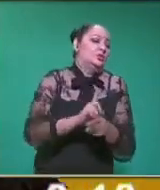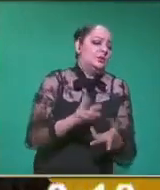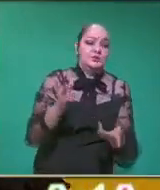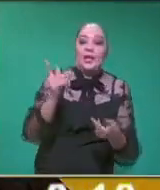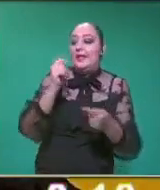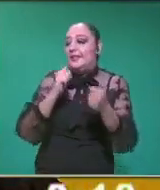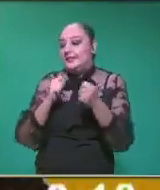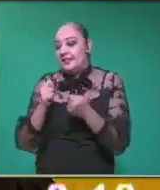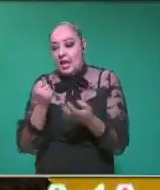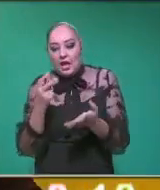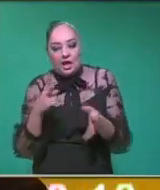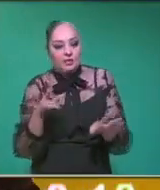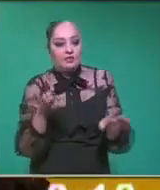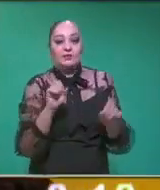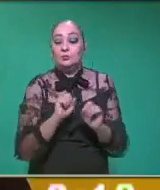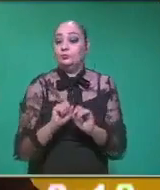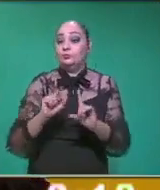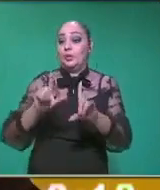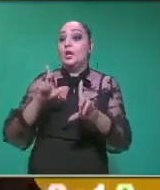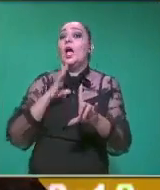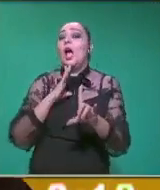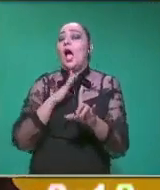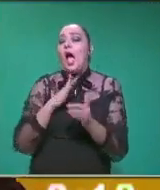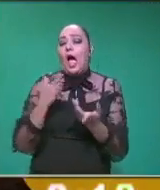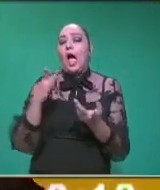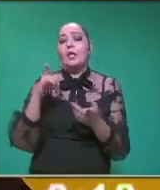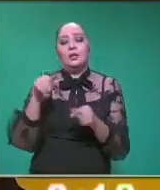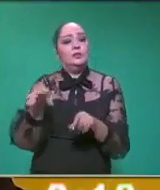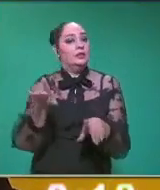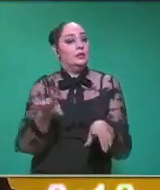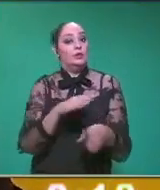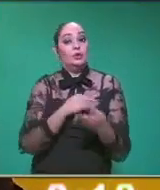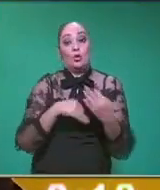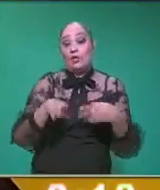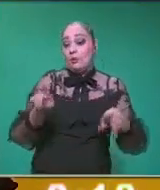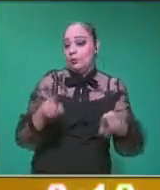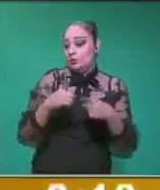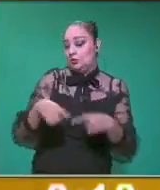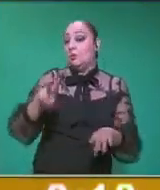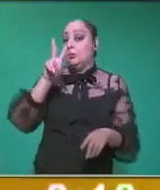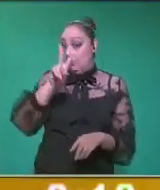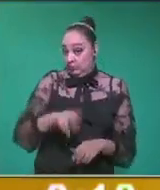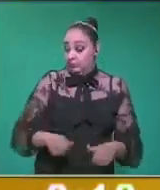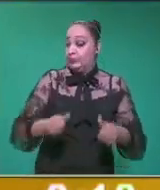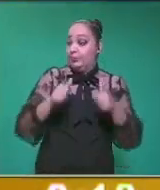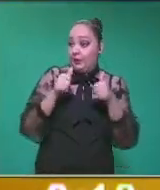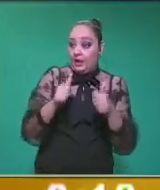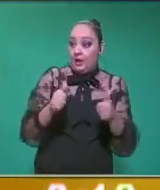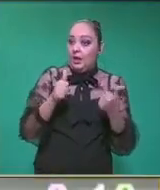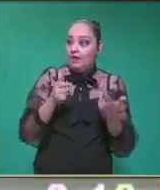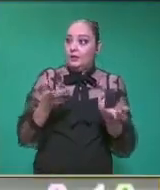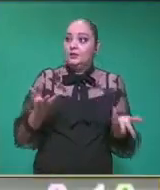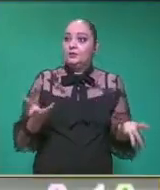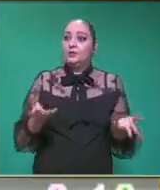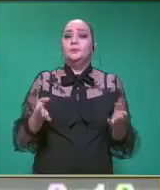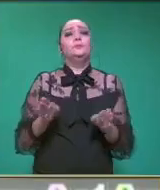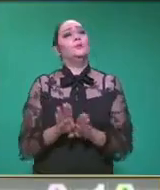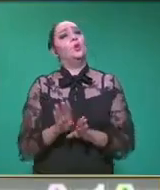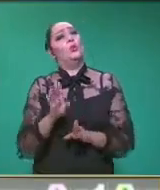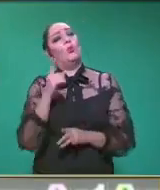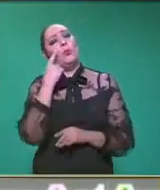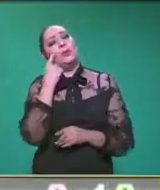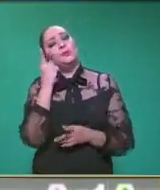tiendas de conveniencia tienen música de fondo. Toda la música es una herramienta muy interesante. Excelente. Te escucho, maestro. ¿Cómo ves y pasas